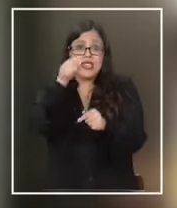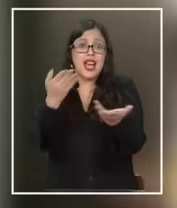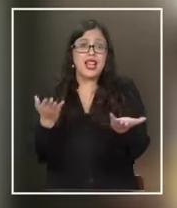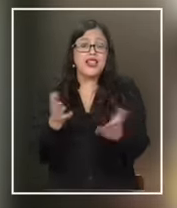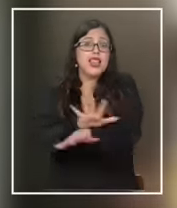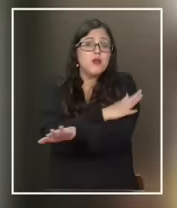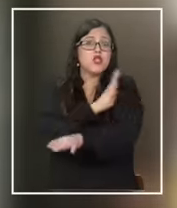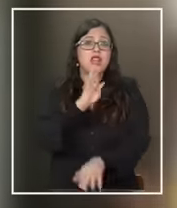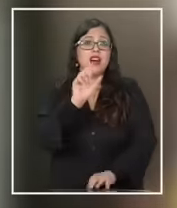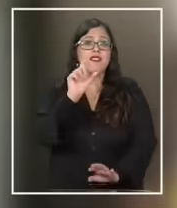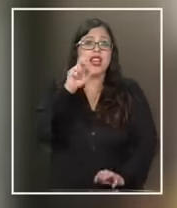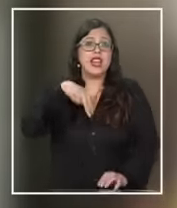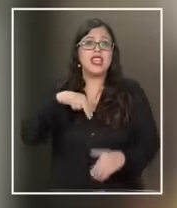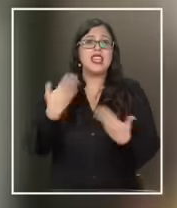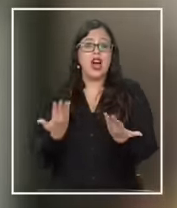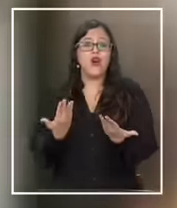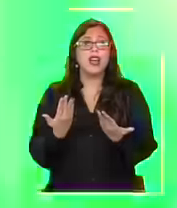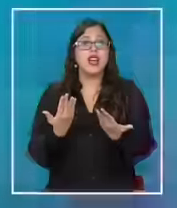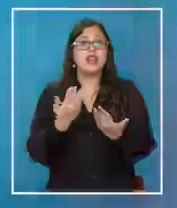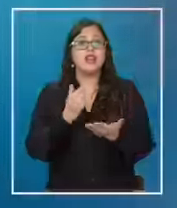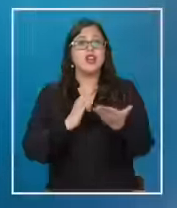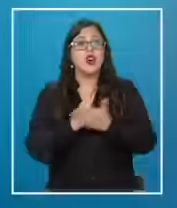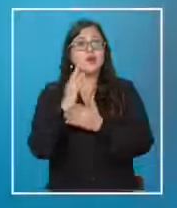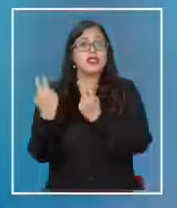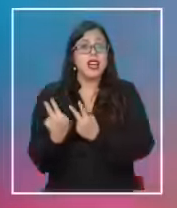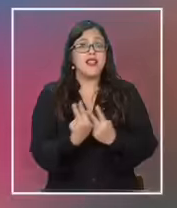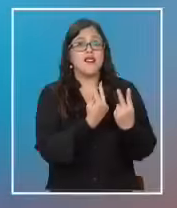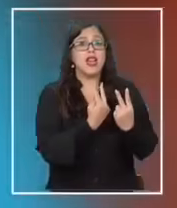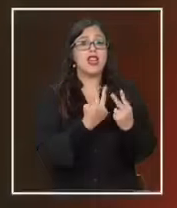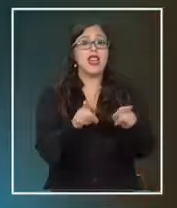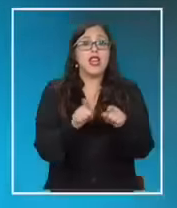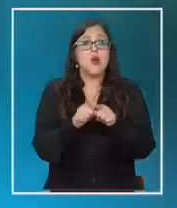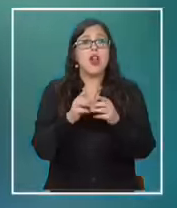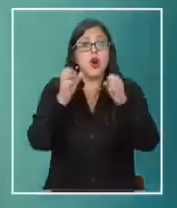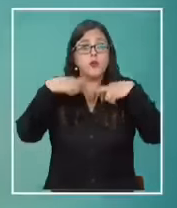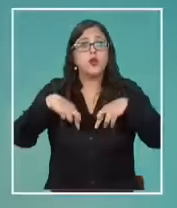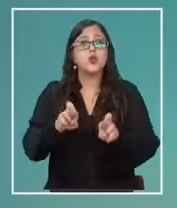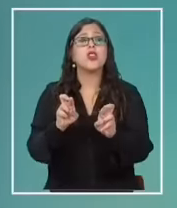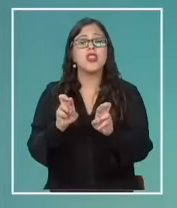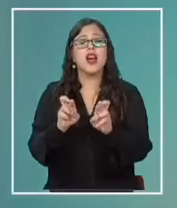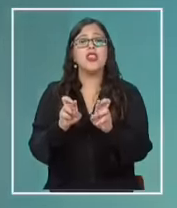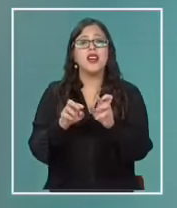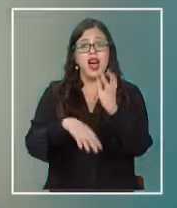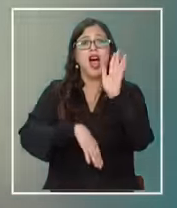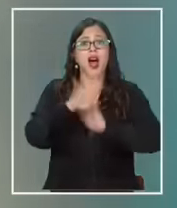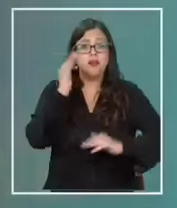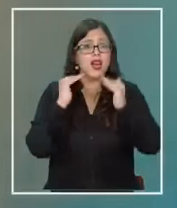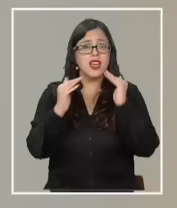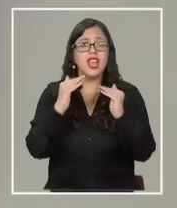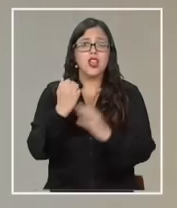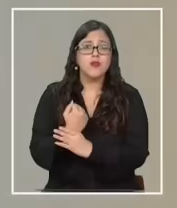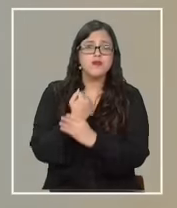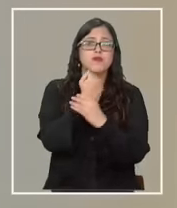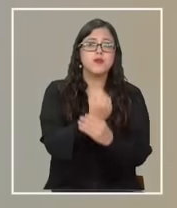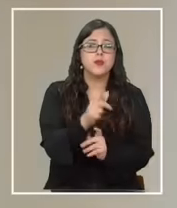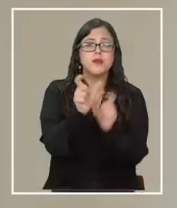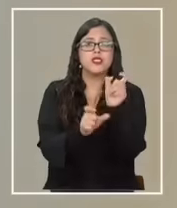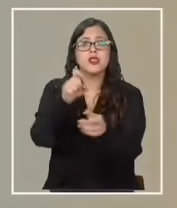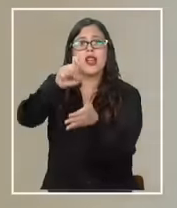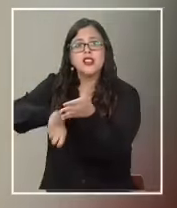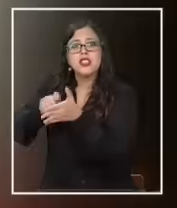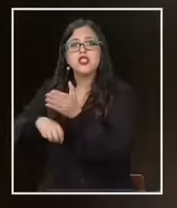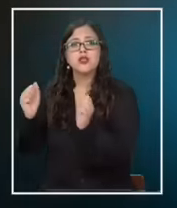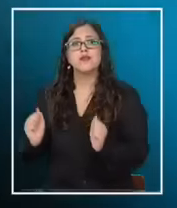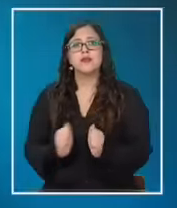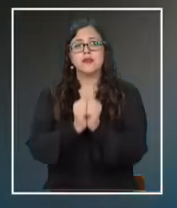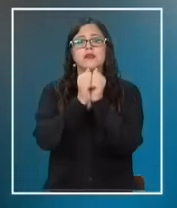a Belén quien recién inicia su viaje oportunidad que esperan poder abrir a más niños mediante la colaboración de socios que